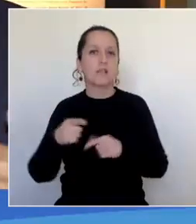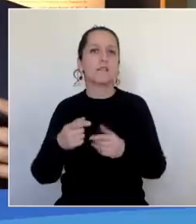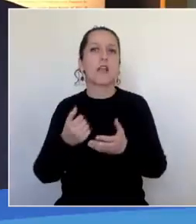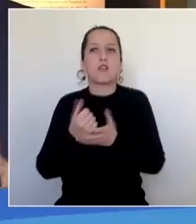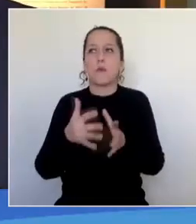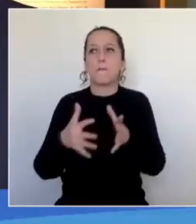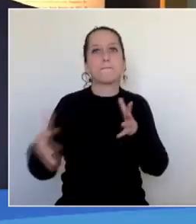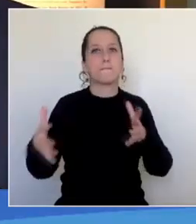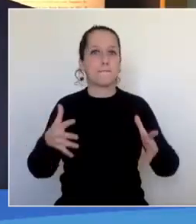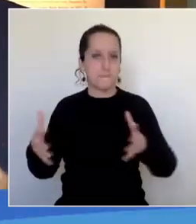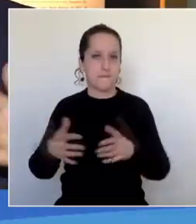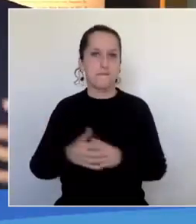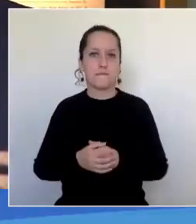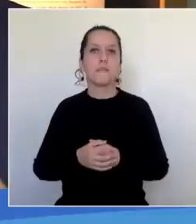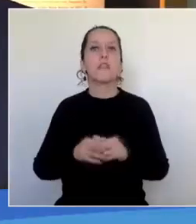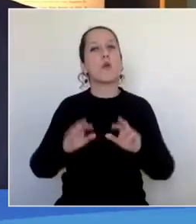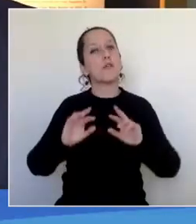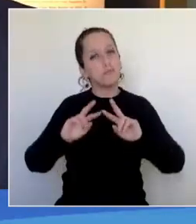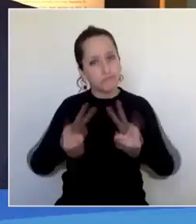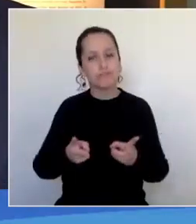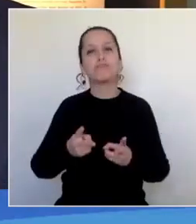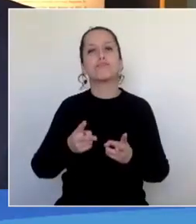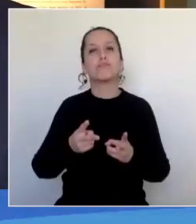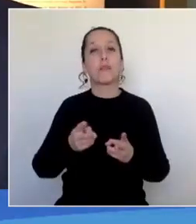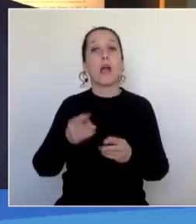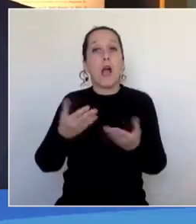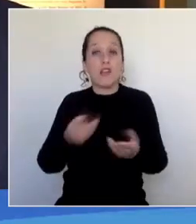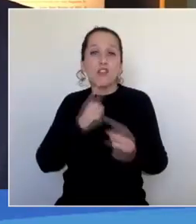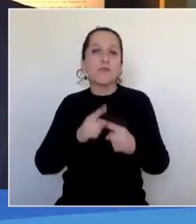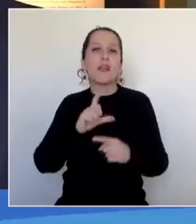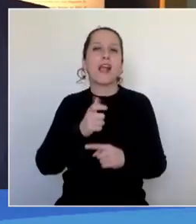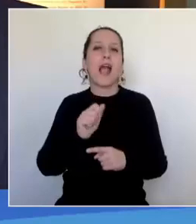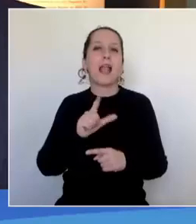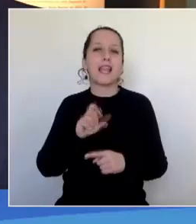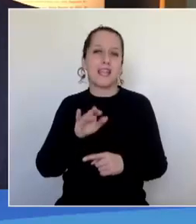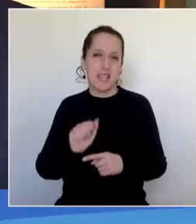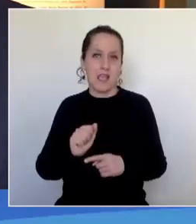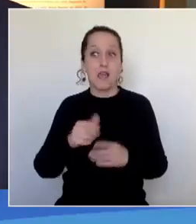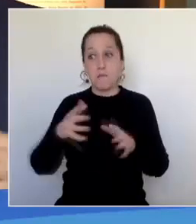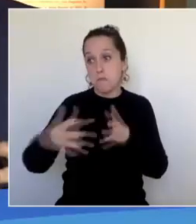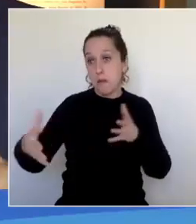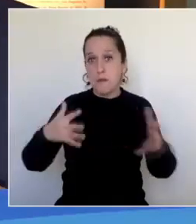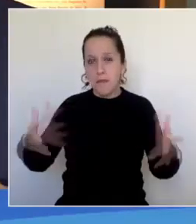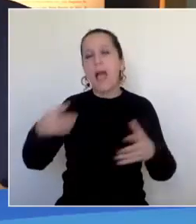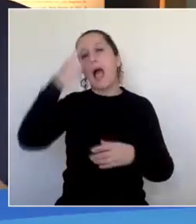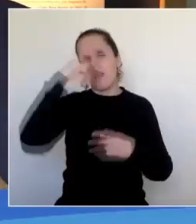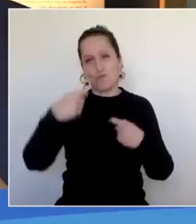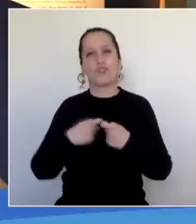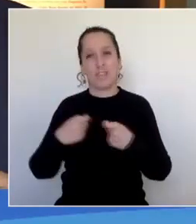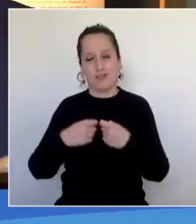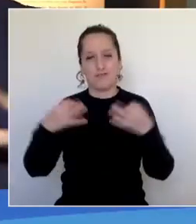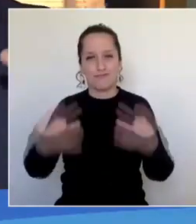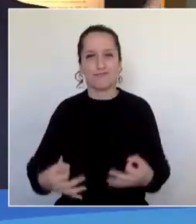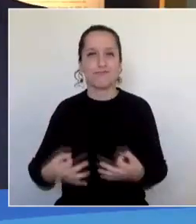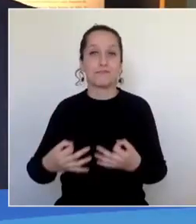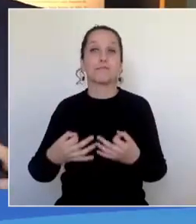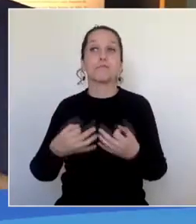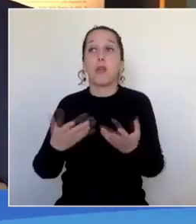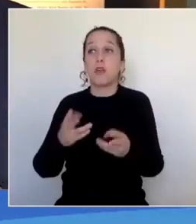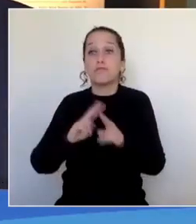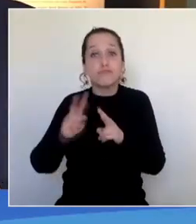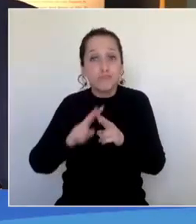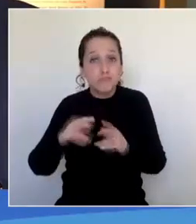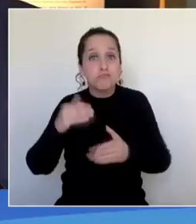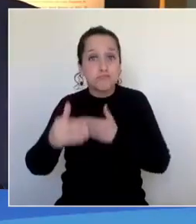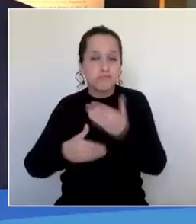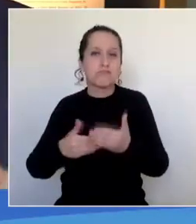Galería crecer, a hacer ya un museo de los principales de la región. Así que por ese lado, Galería está celebrando ya este cierre de